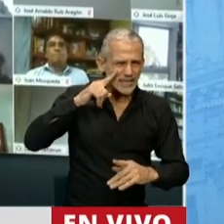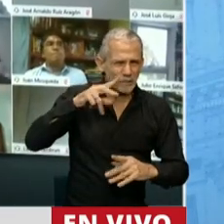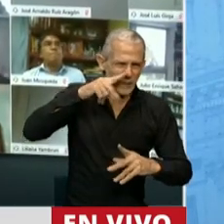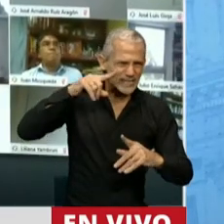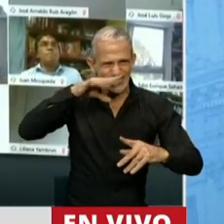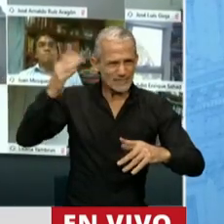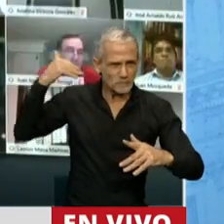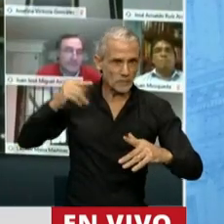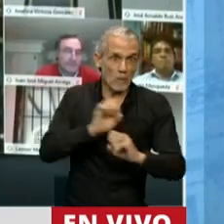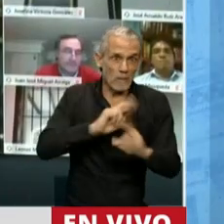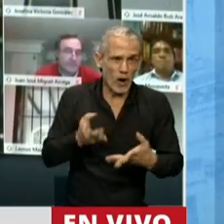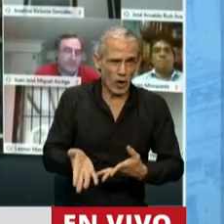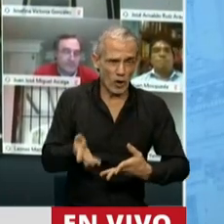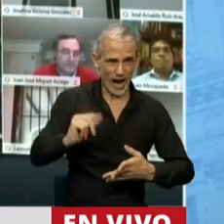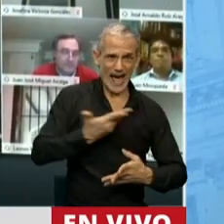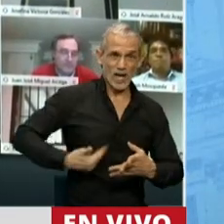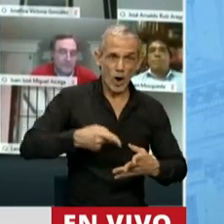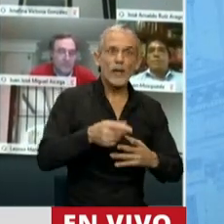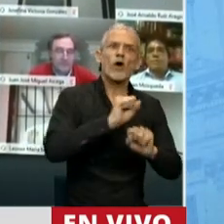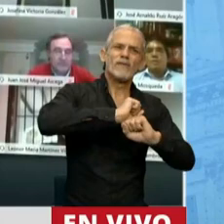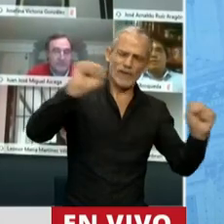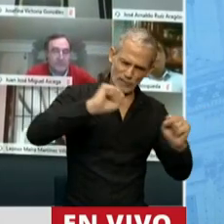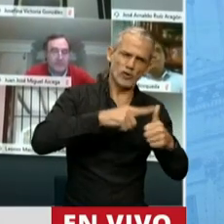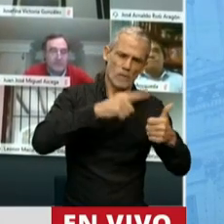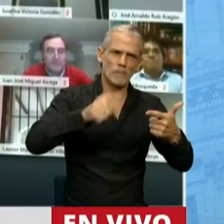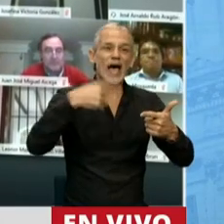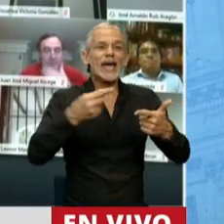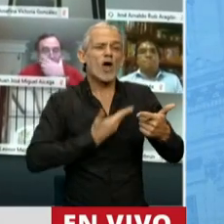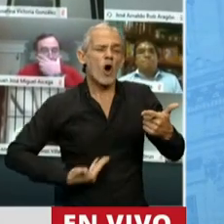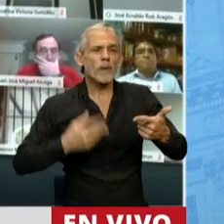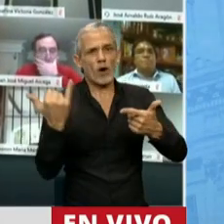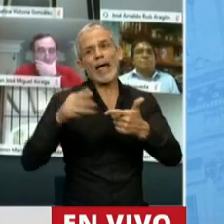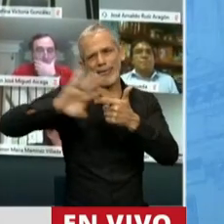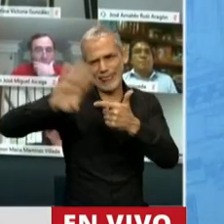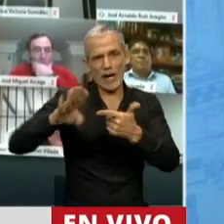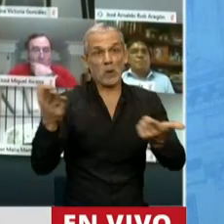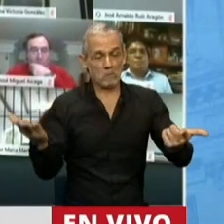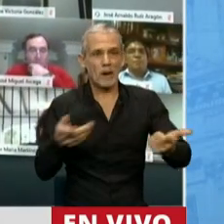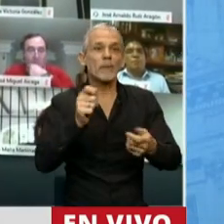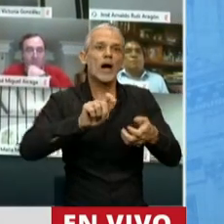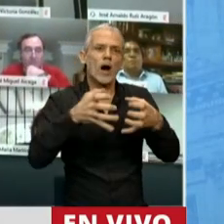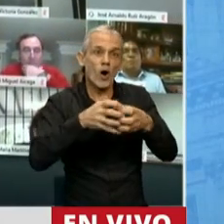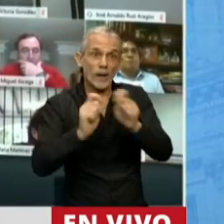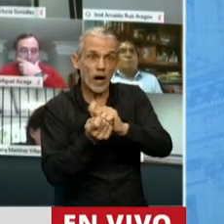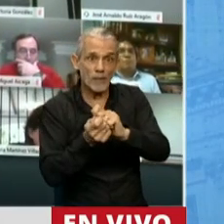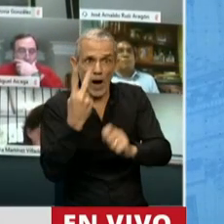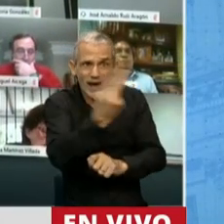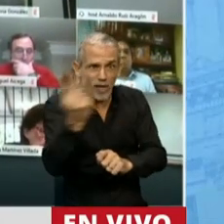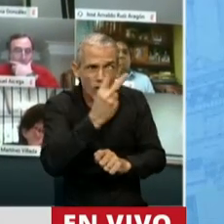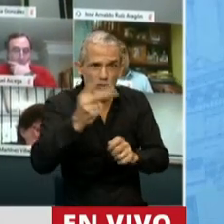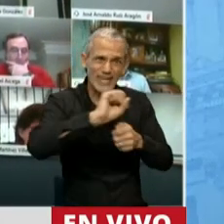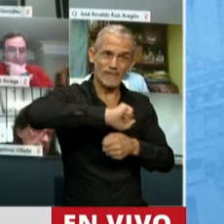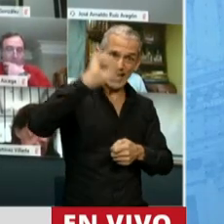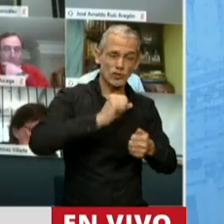diputado de La Espina, dijo, bueno, hay gobiernos que tienen inflación, gobiernos que tienen mucho endeudamiento. El de Cambiemos tuvo las dos cosas, tuvo un